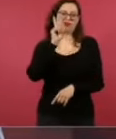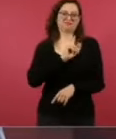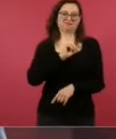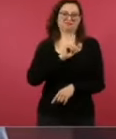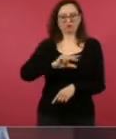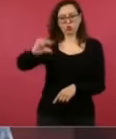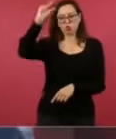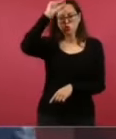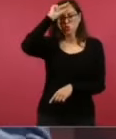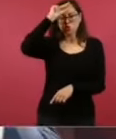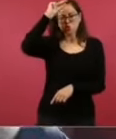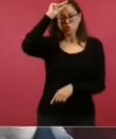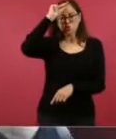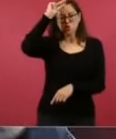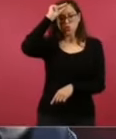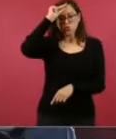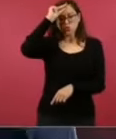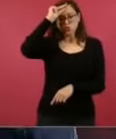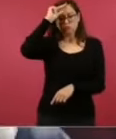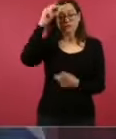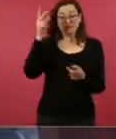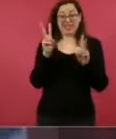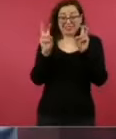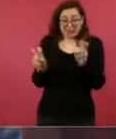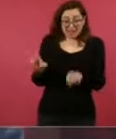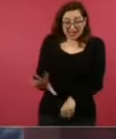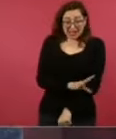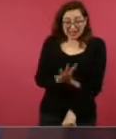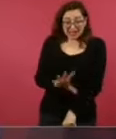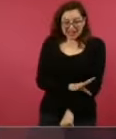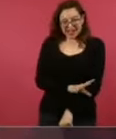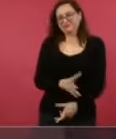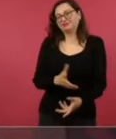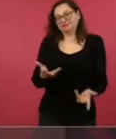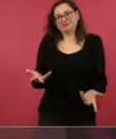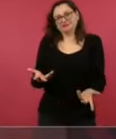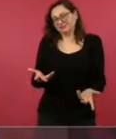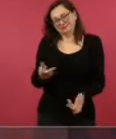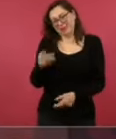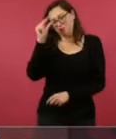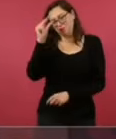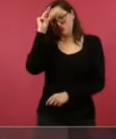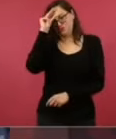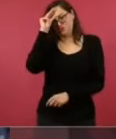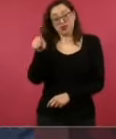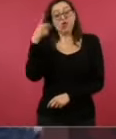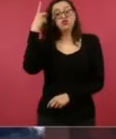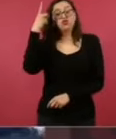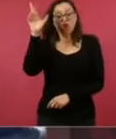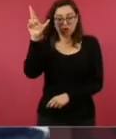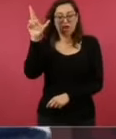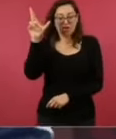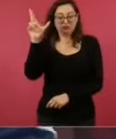y más en ese tema. Creo que su doctorado lo tiene en energías